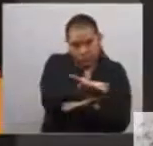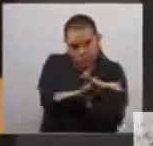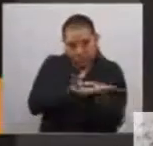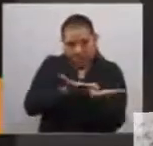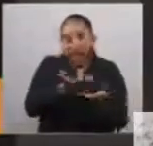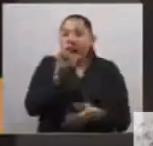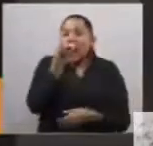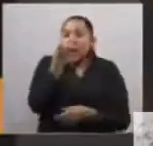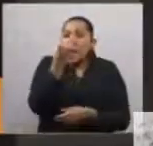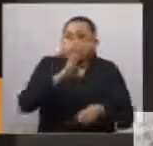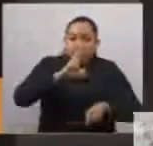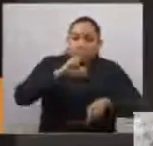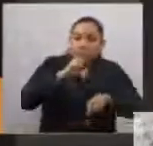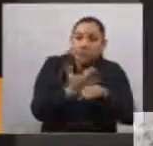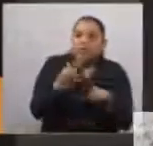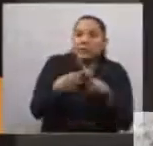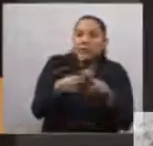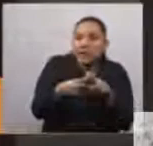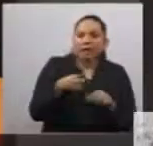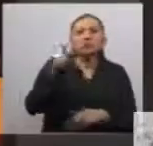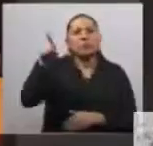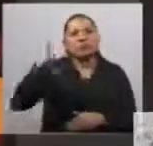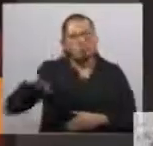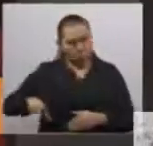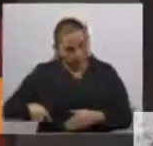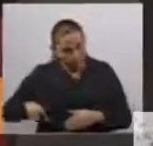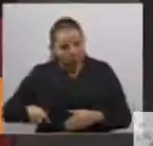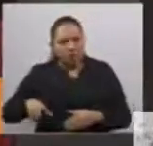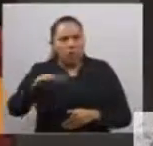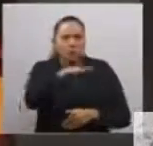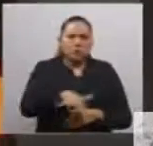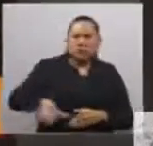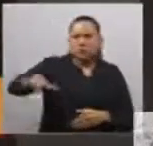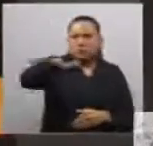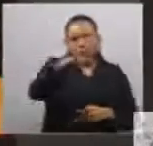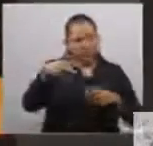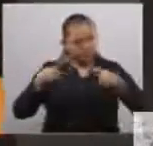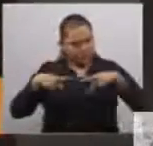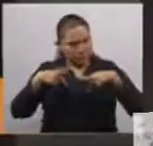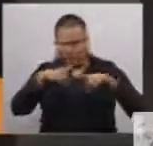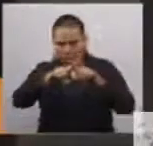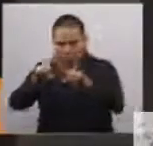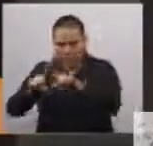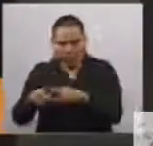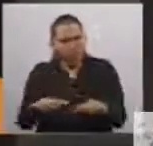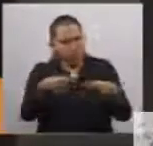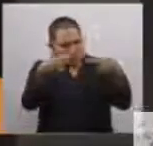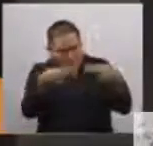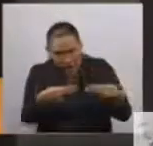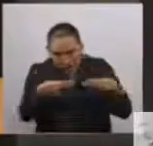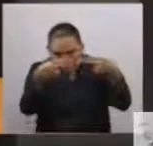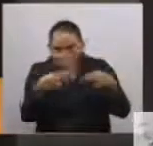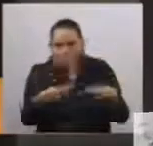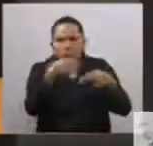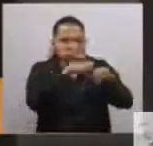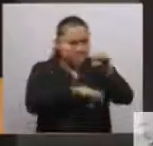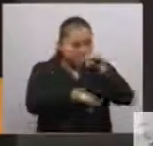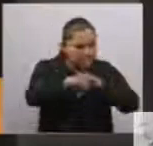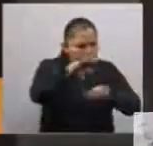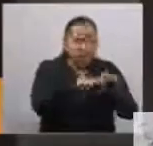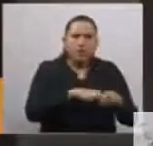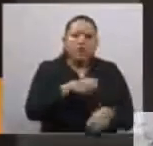al Estado, la comunidad, el mercado, las familias, las mujeres y los hombres.